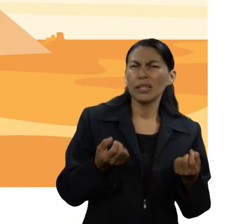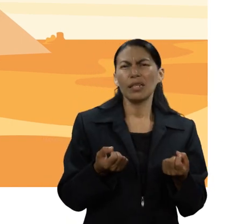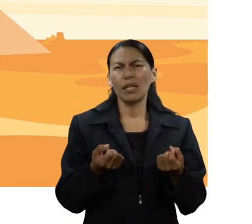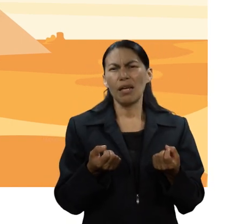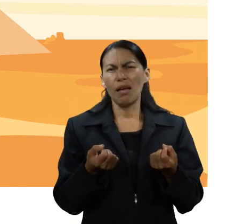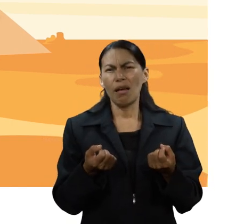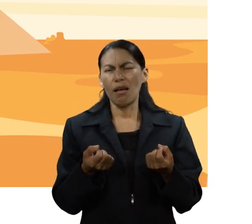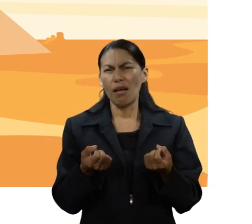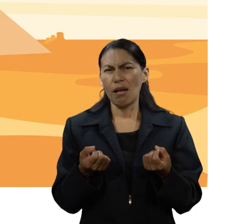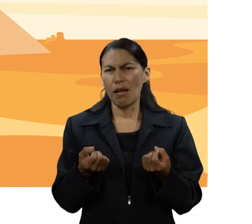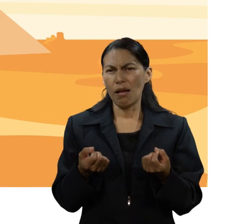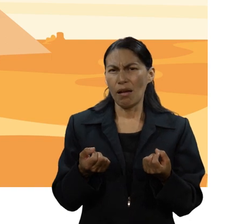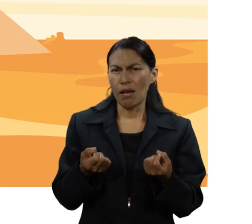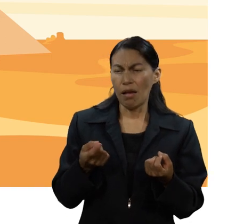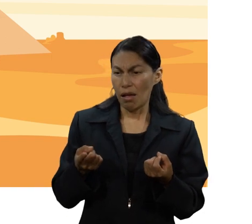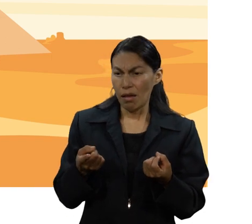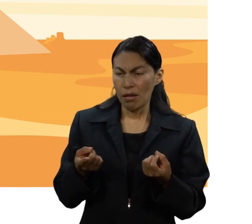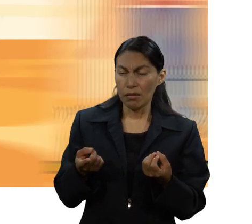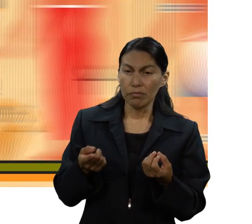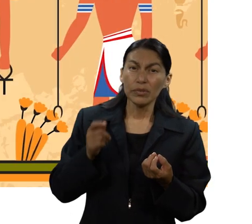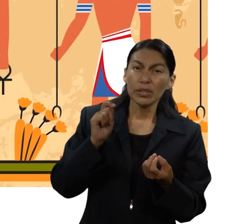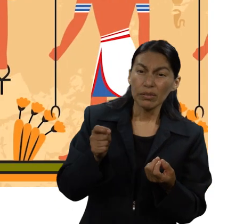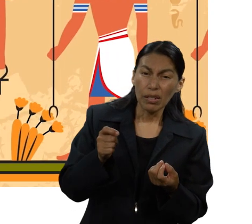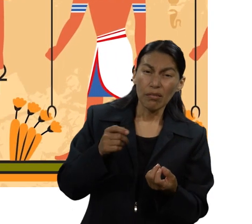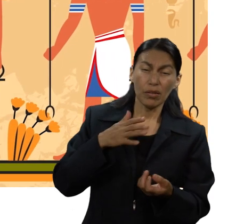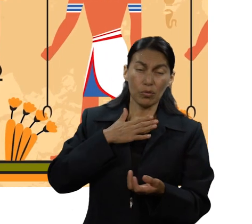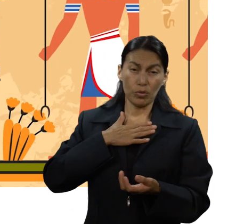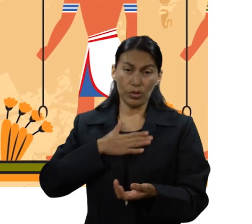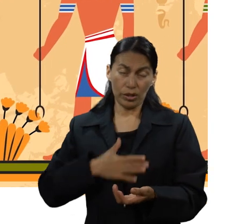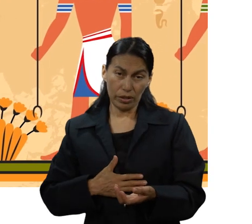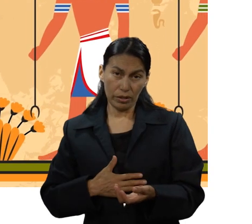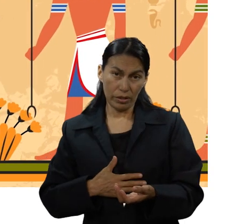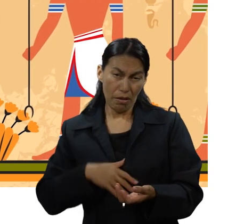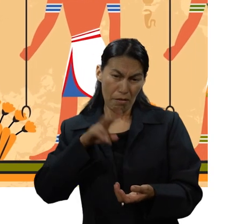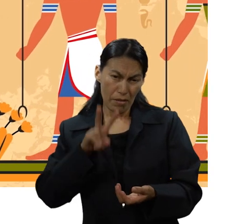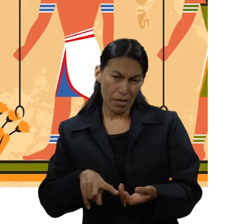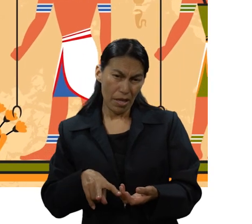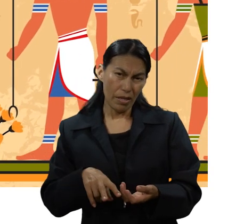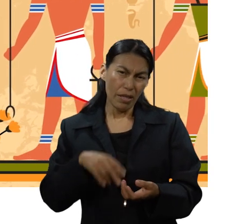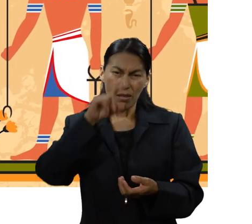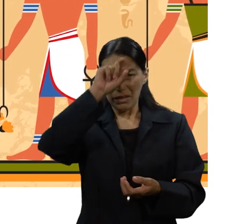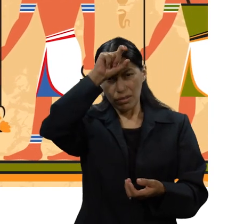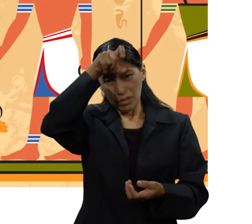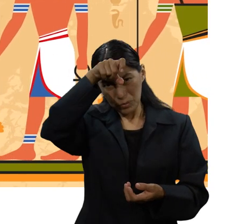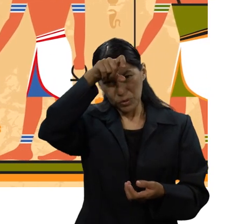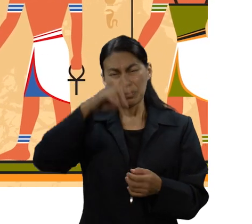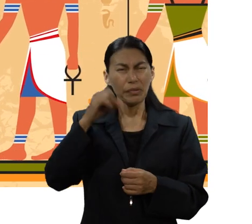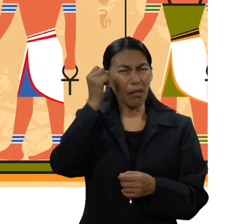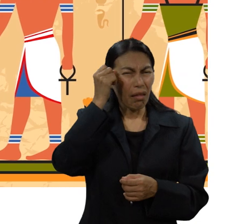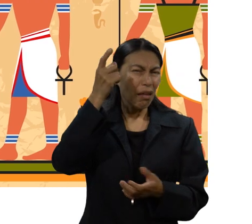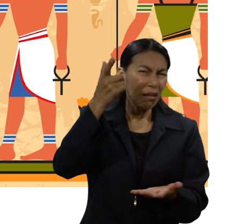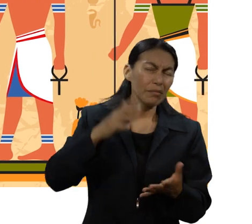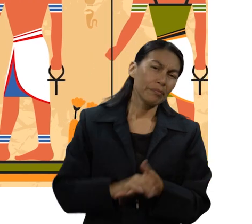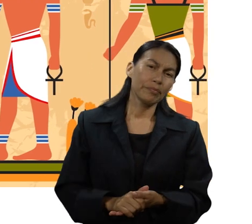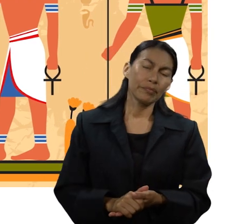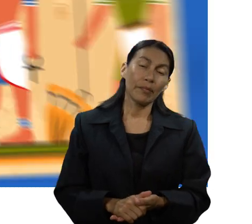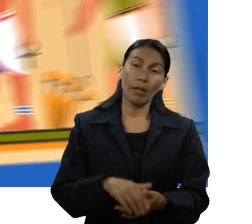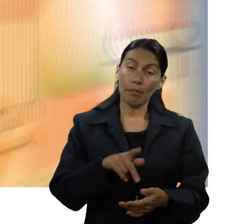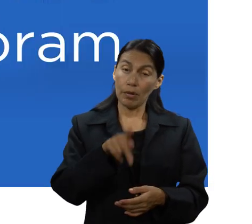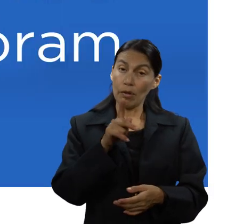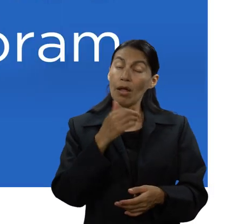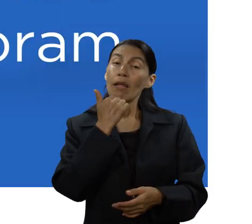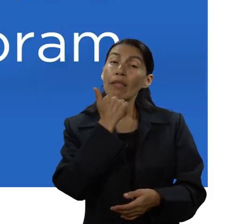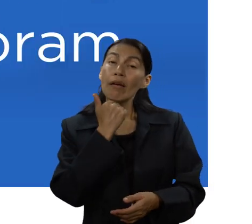sopesar, las obras humanas, contra el peso de Matt, que era un símbolo de la justicia y verdad en la mitología egipcia.